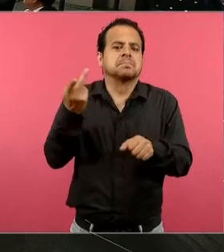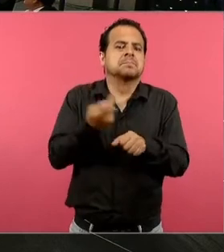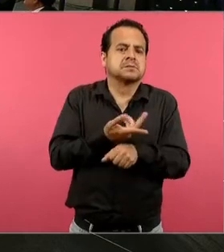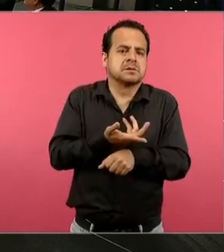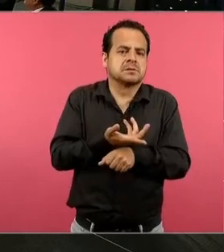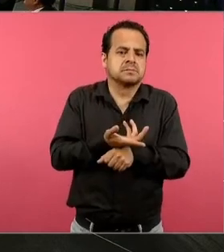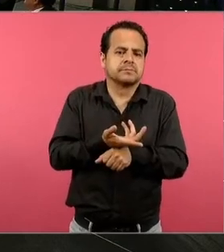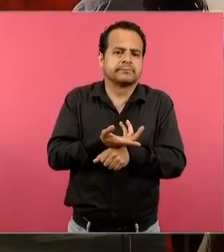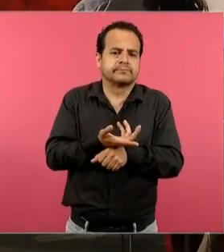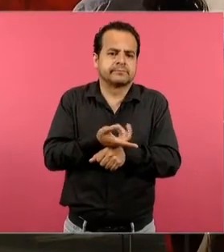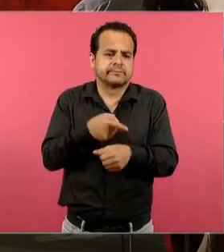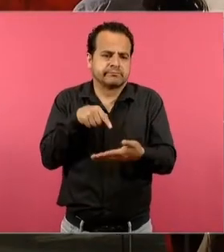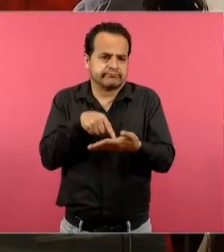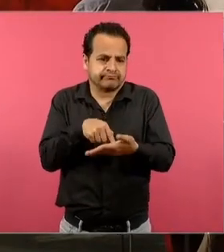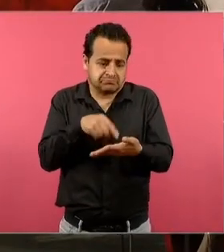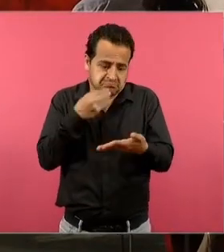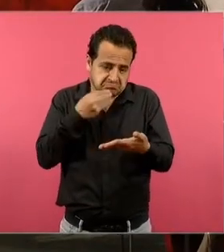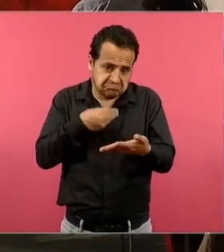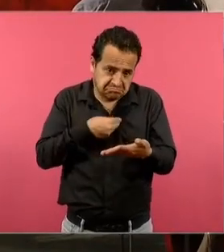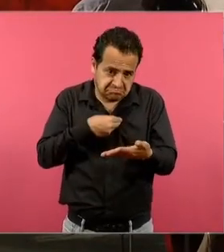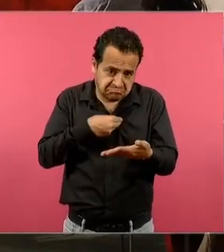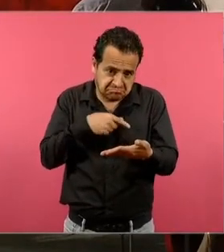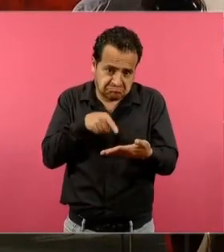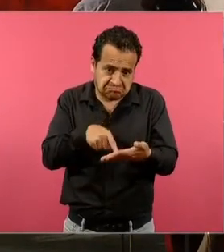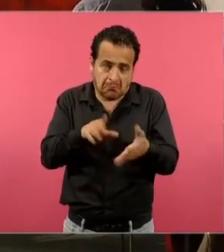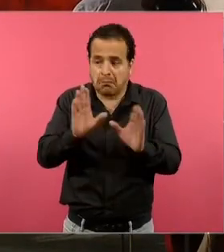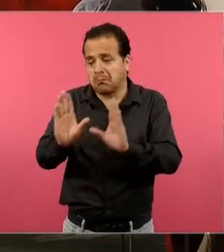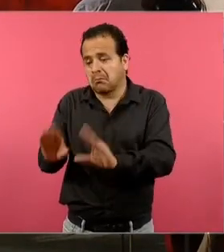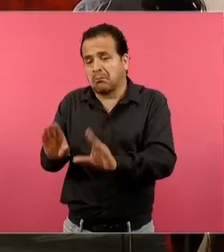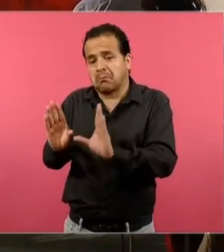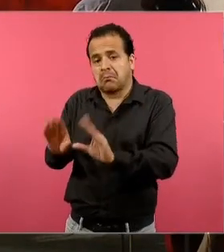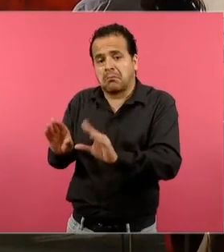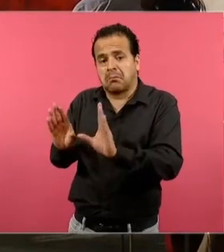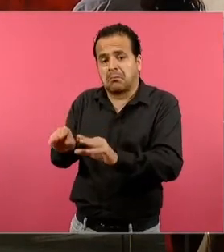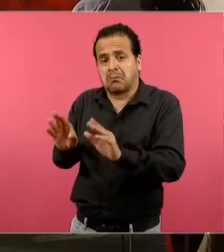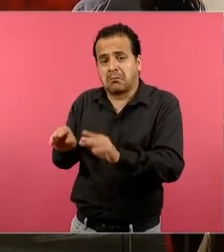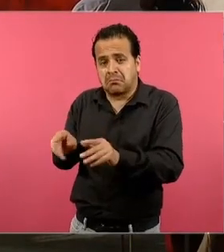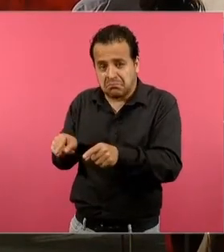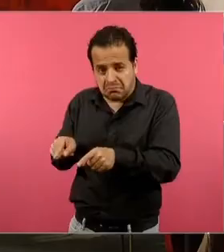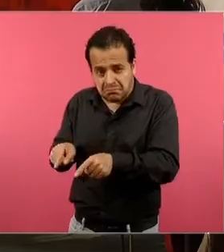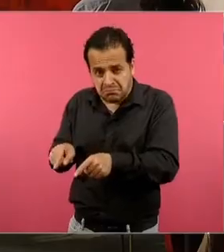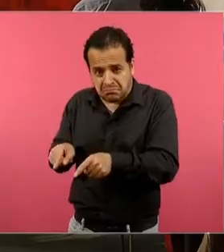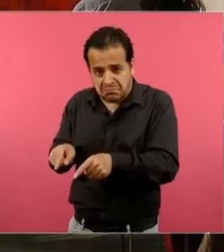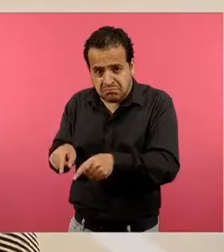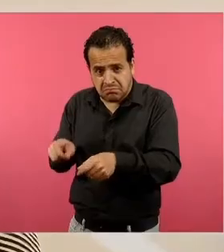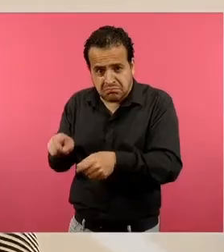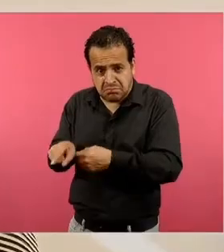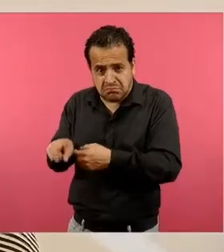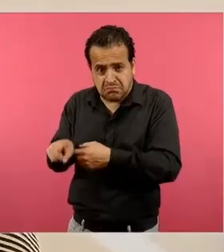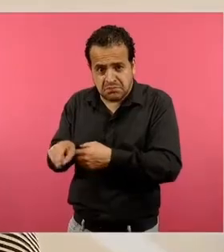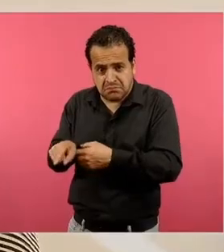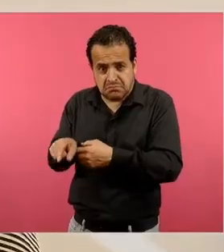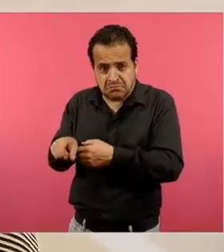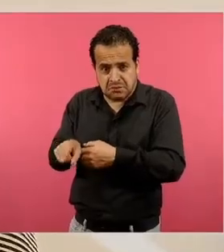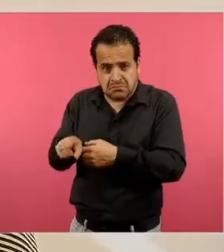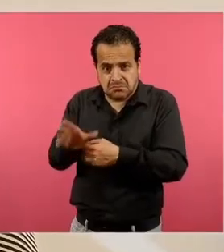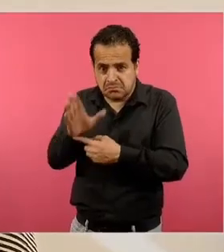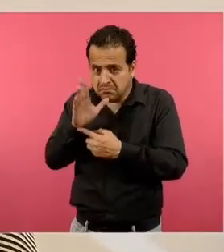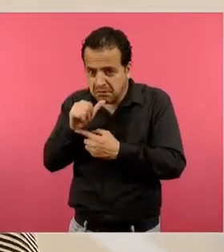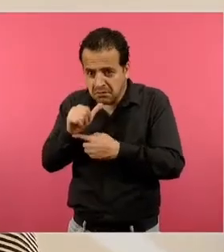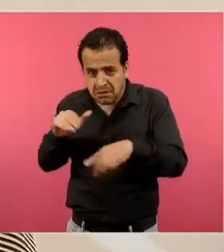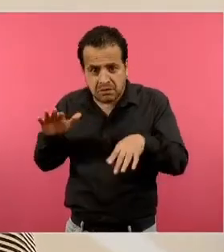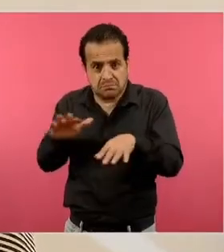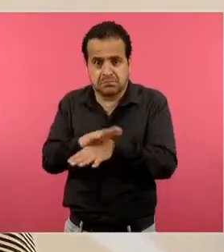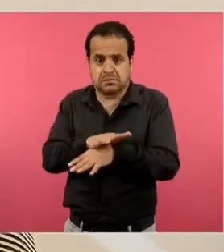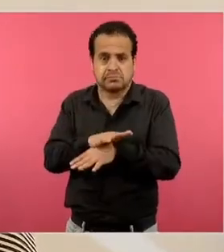contenido y así como está y nunca más sabemos si eso se puede cambiar o no. Y eso, además, finalmente termina siendo una especie de